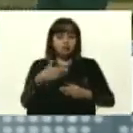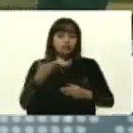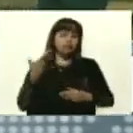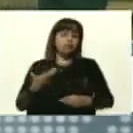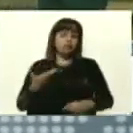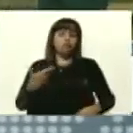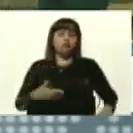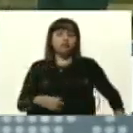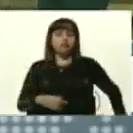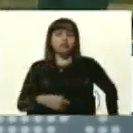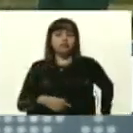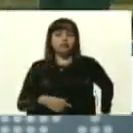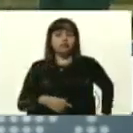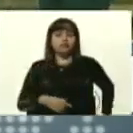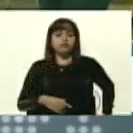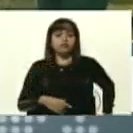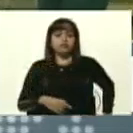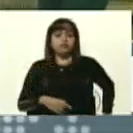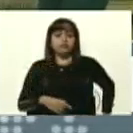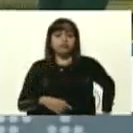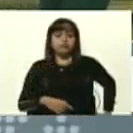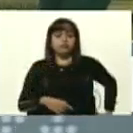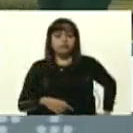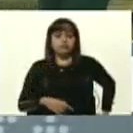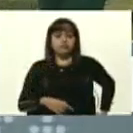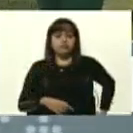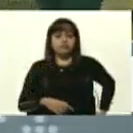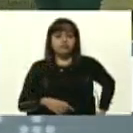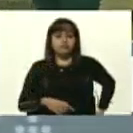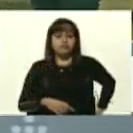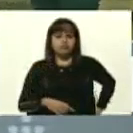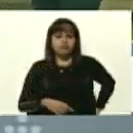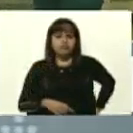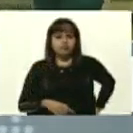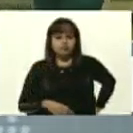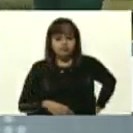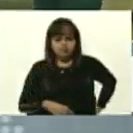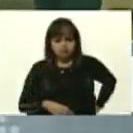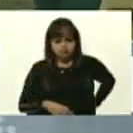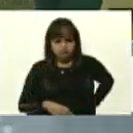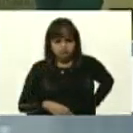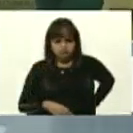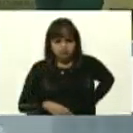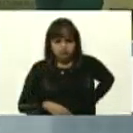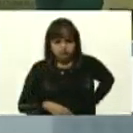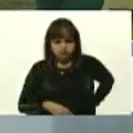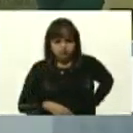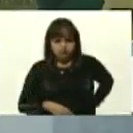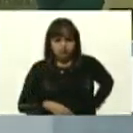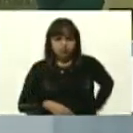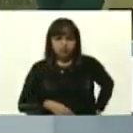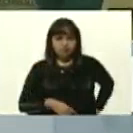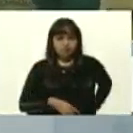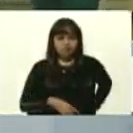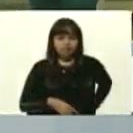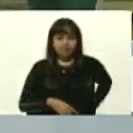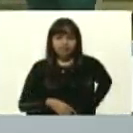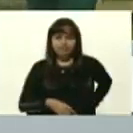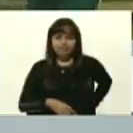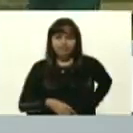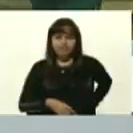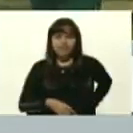grande y tendríamos las posibilidades de abastecer de manera satisfactoria las necesidades del Estado.